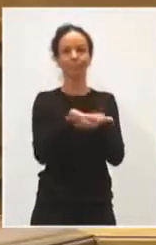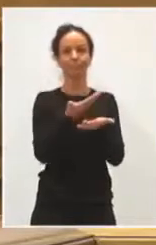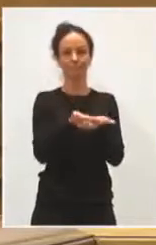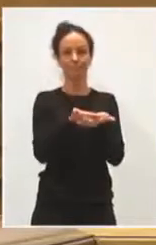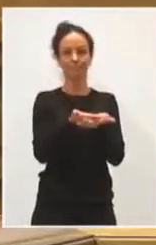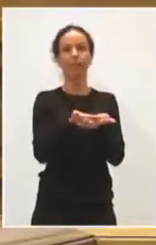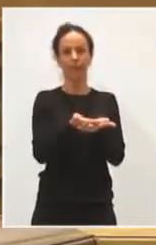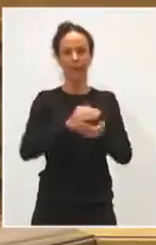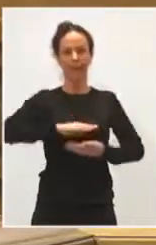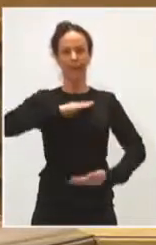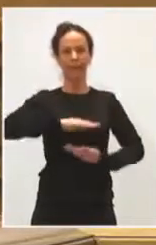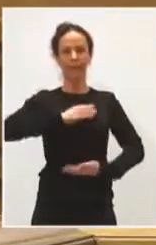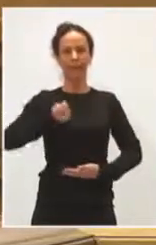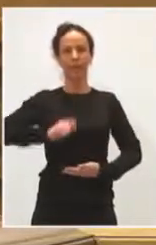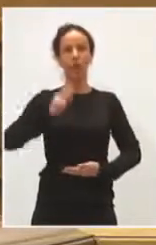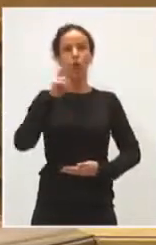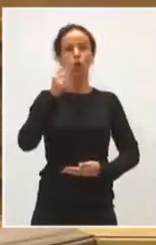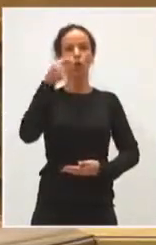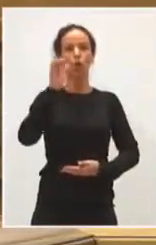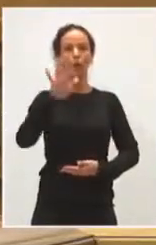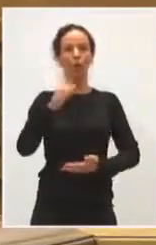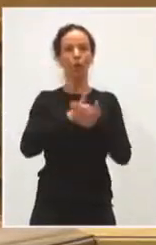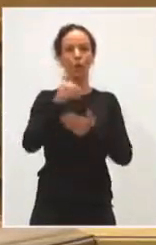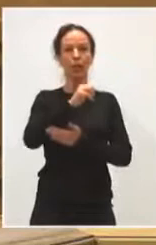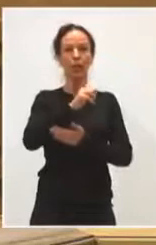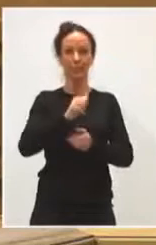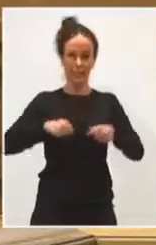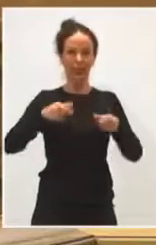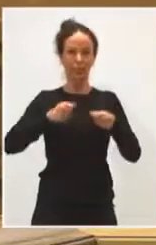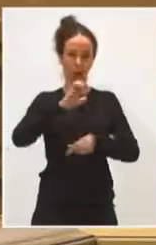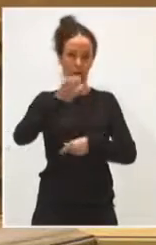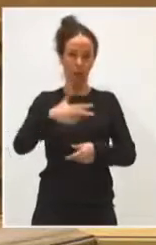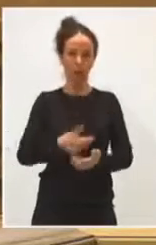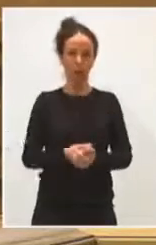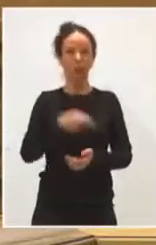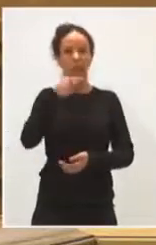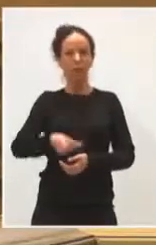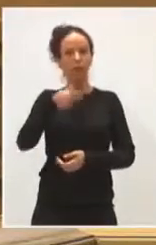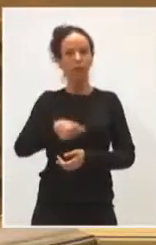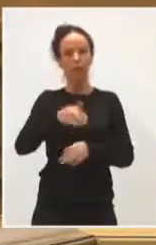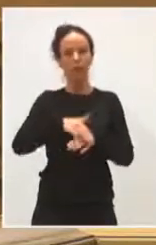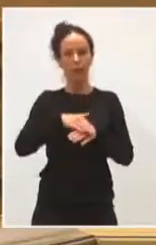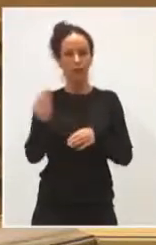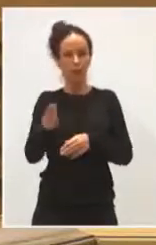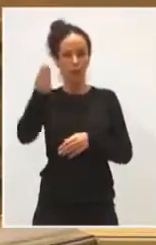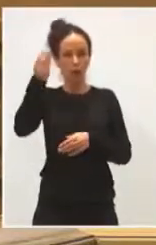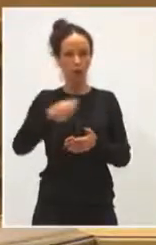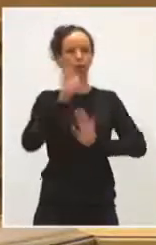competencia profesional con 2,5 millones de gasto. Es importante para la mejora de la empleabilidad.